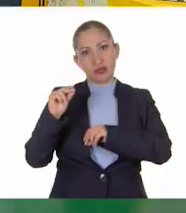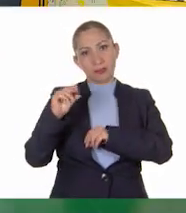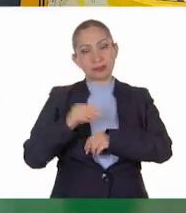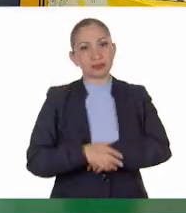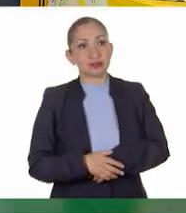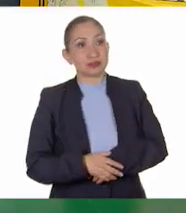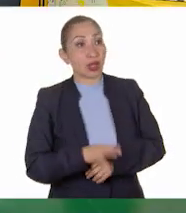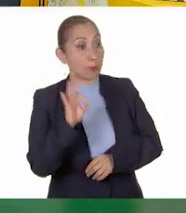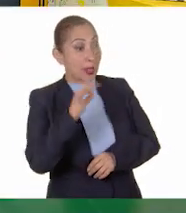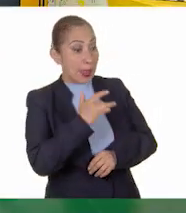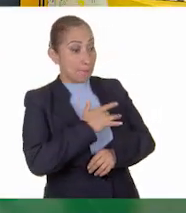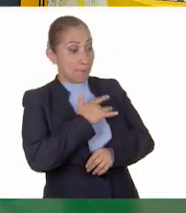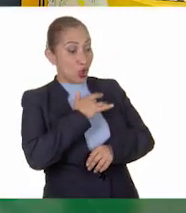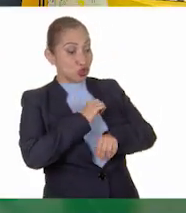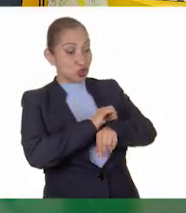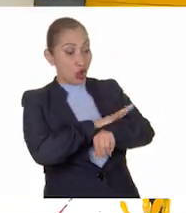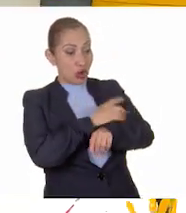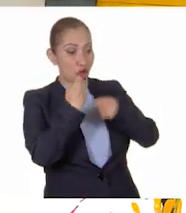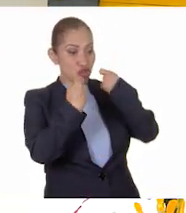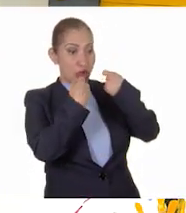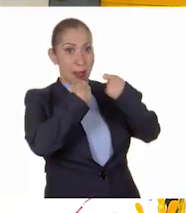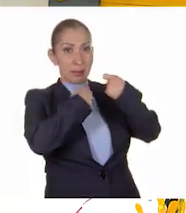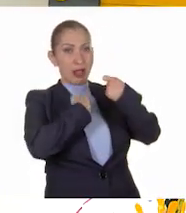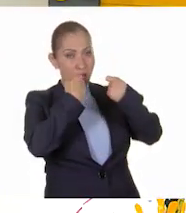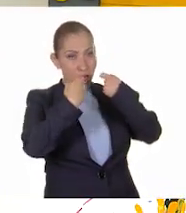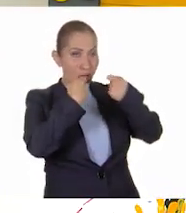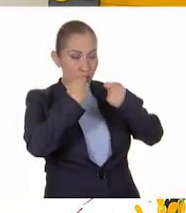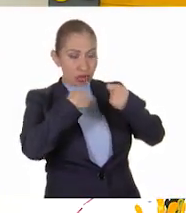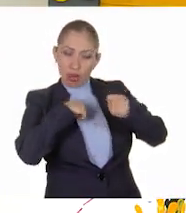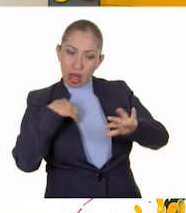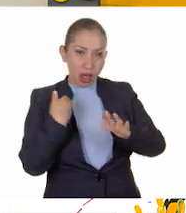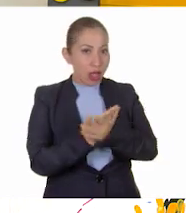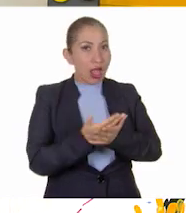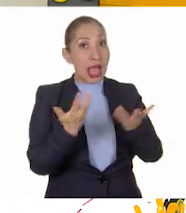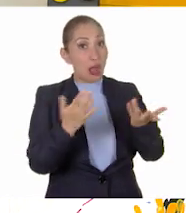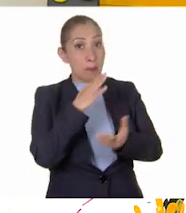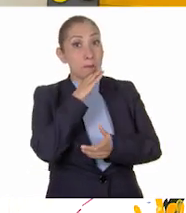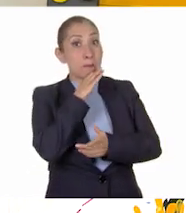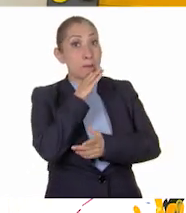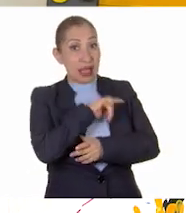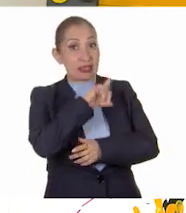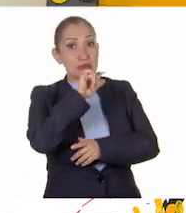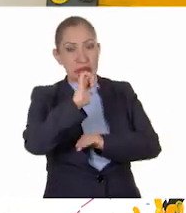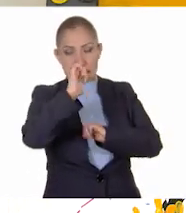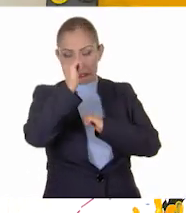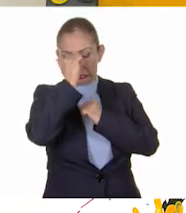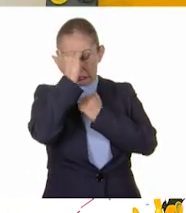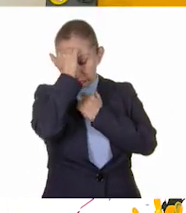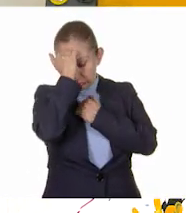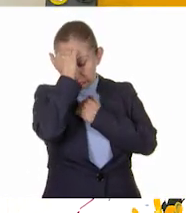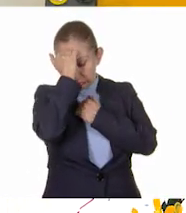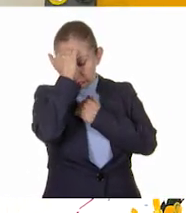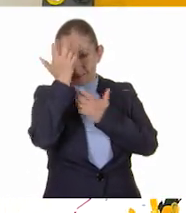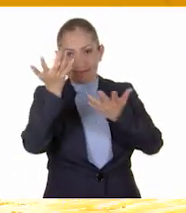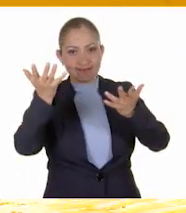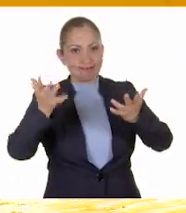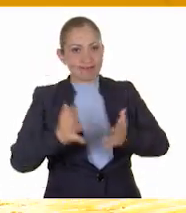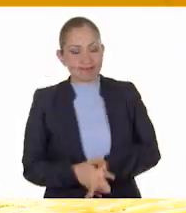Porque si las emociones nos controlan, podemos hacer cosas de las que luego nos arrepentimos. Ah,